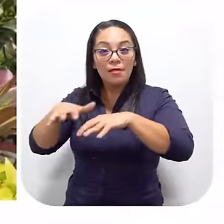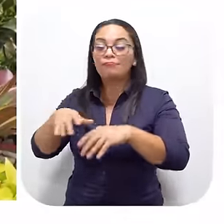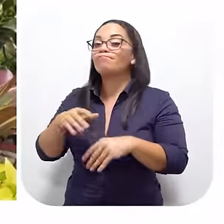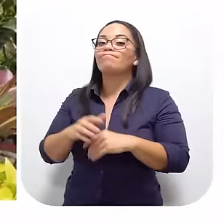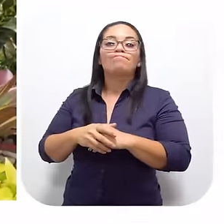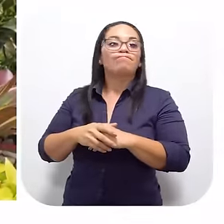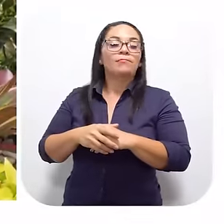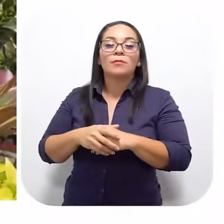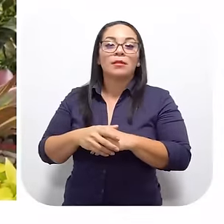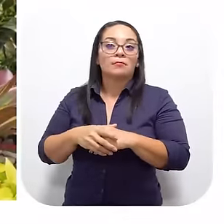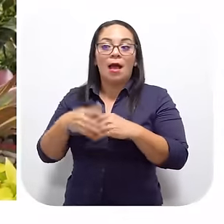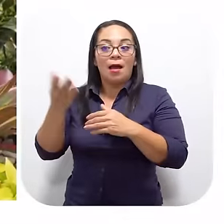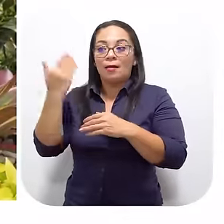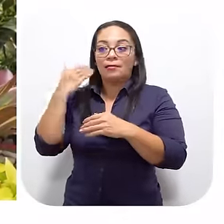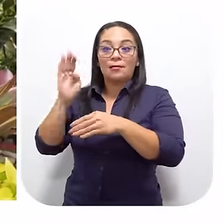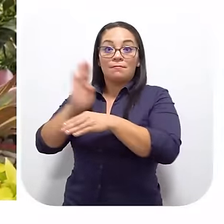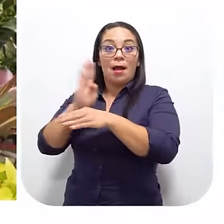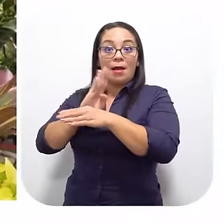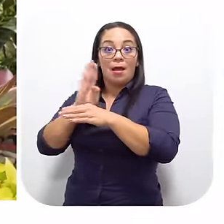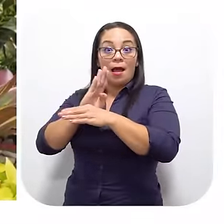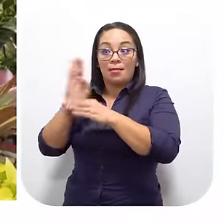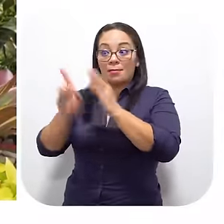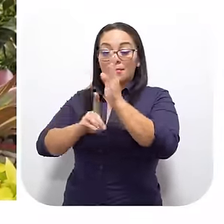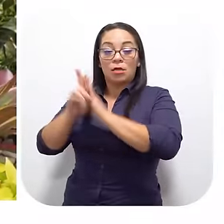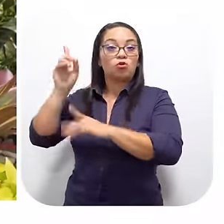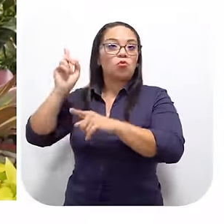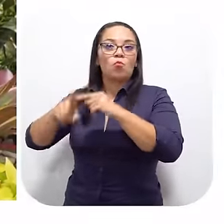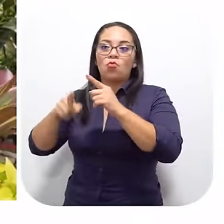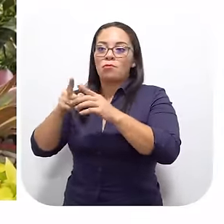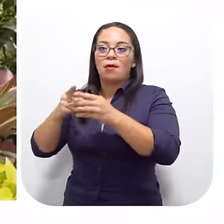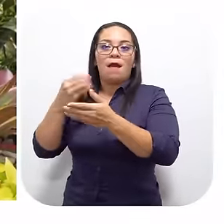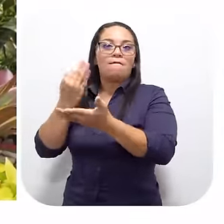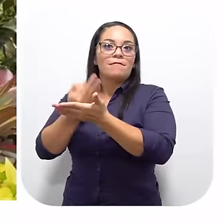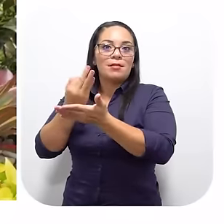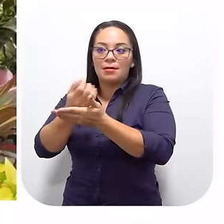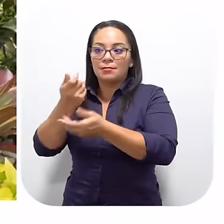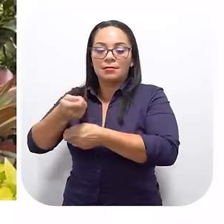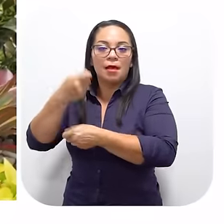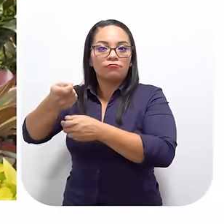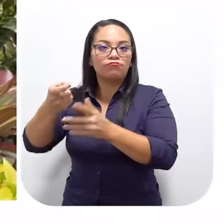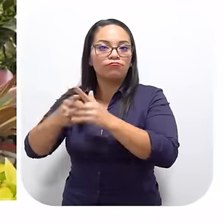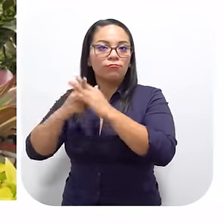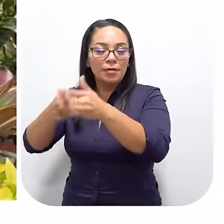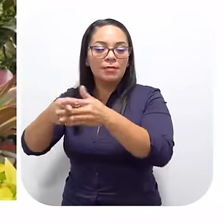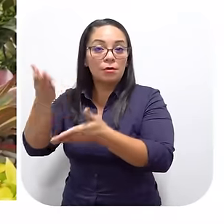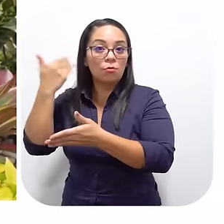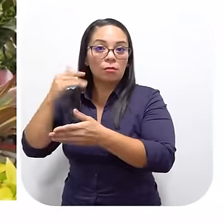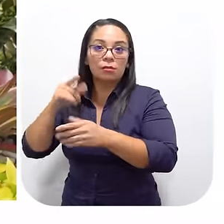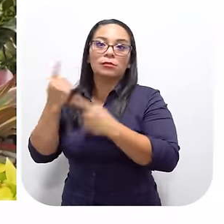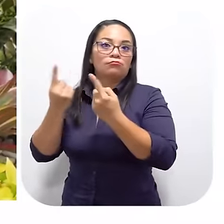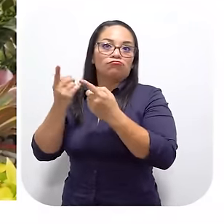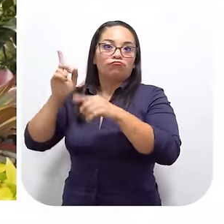actividad Que podría Financiar El sistema De banca de desarrollo Porque el sistema De banca de desarrollo Estaba capturado Por grandes